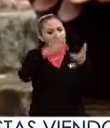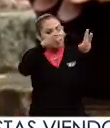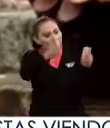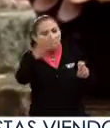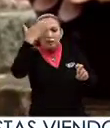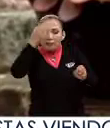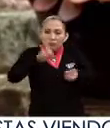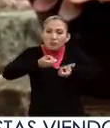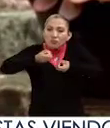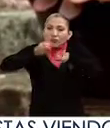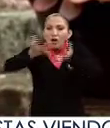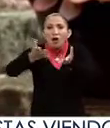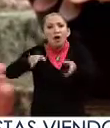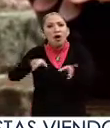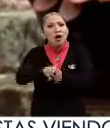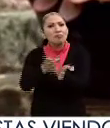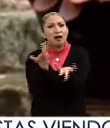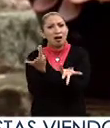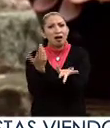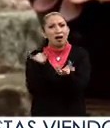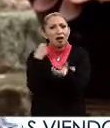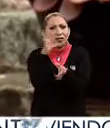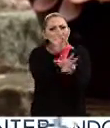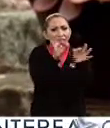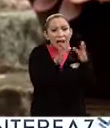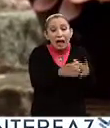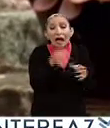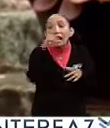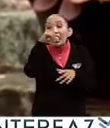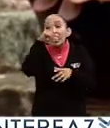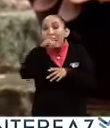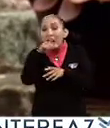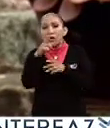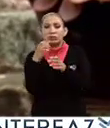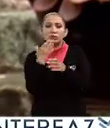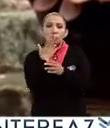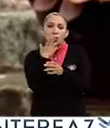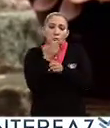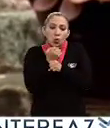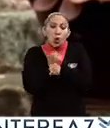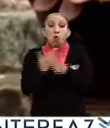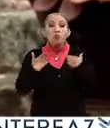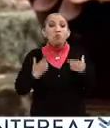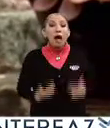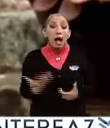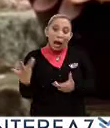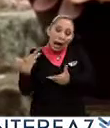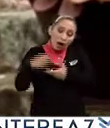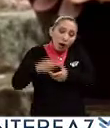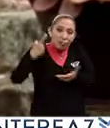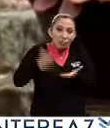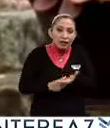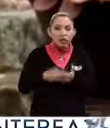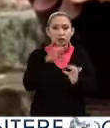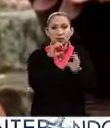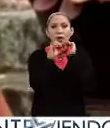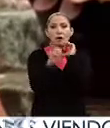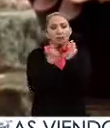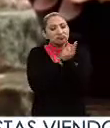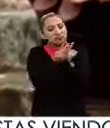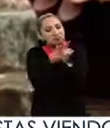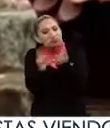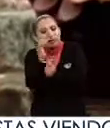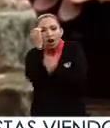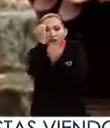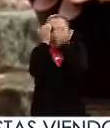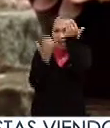un saber, de manera extrañificada. La lengua es inherente al ser humano, es un medio de comunicación, de interacción,